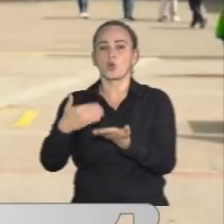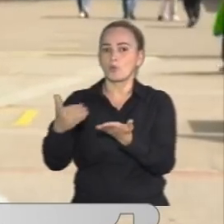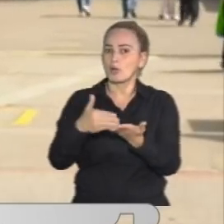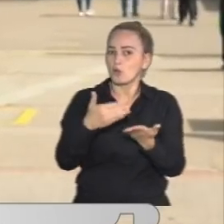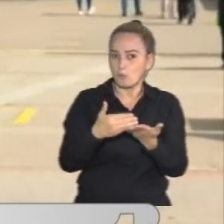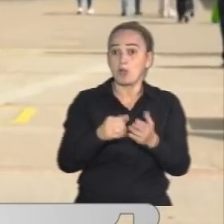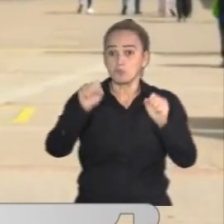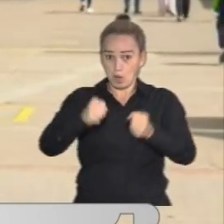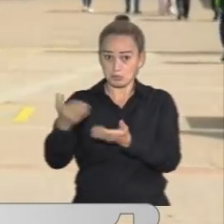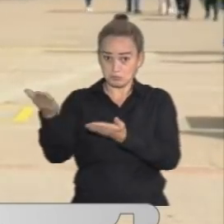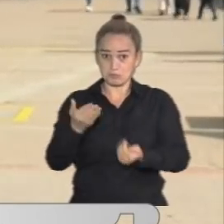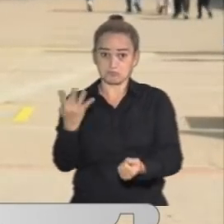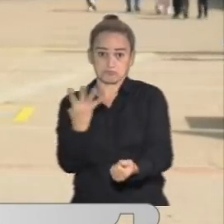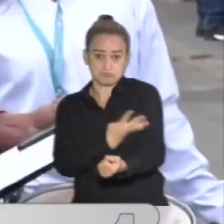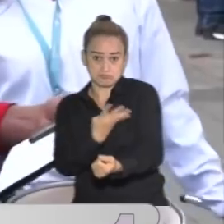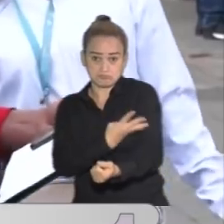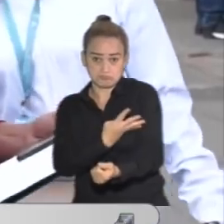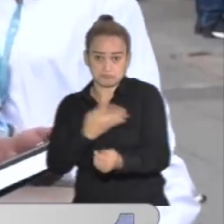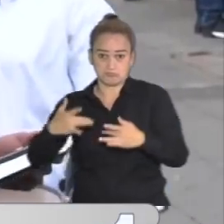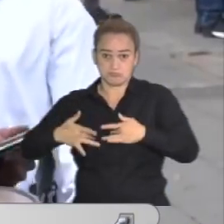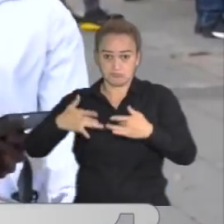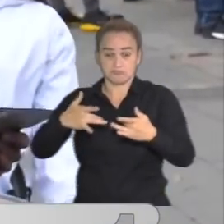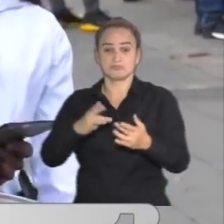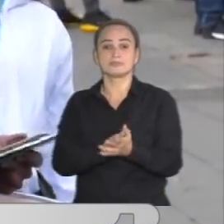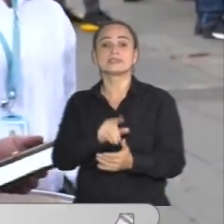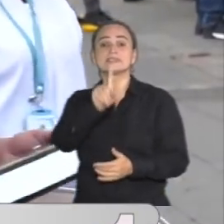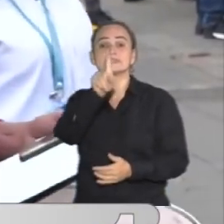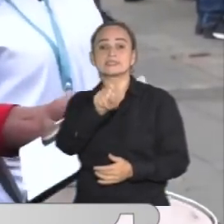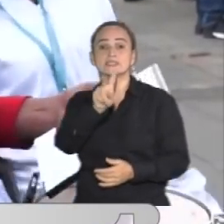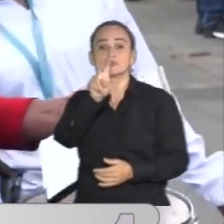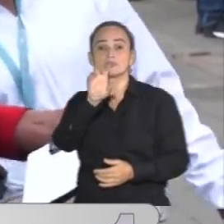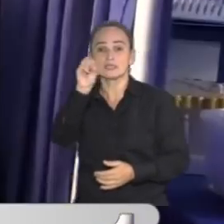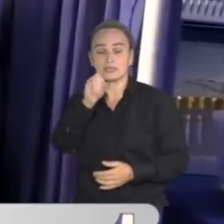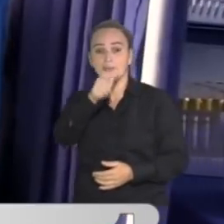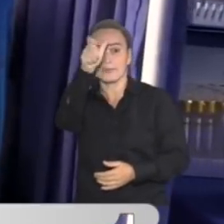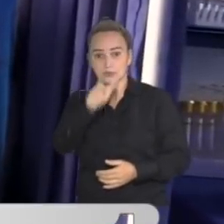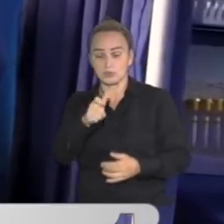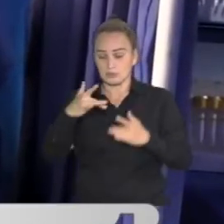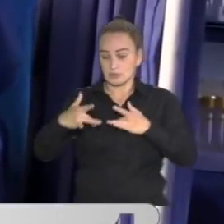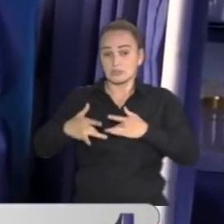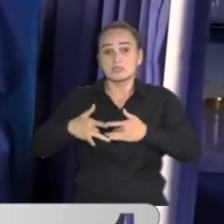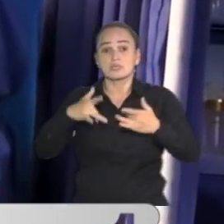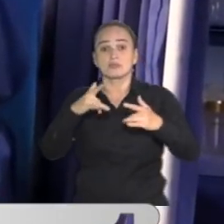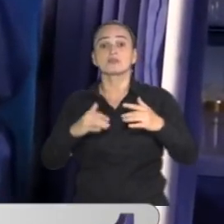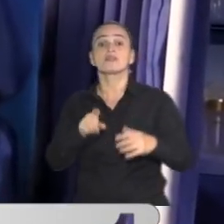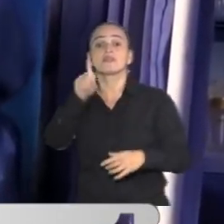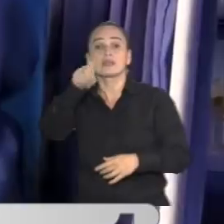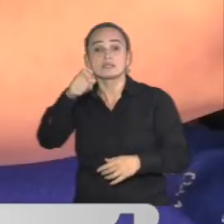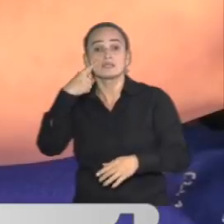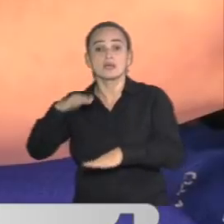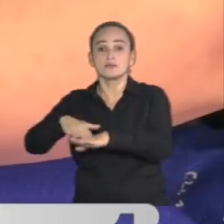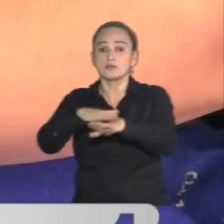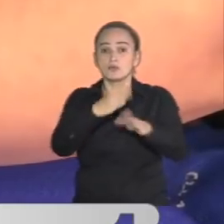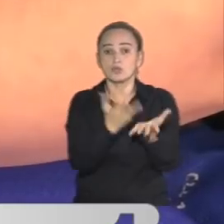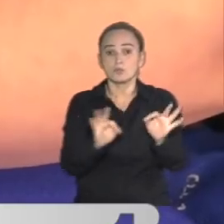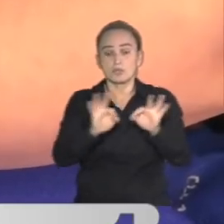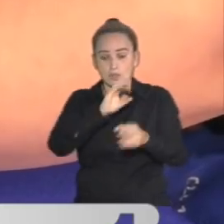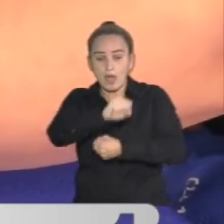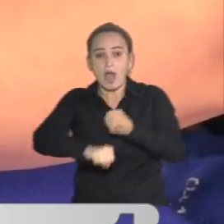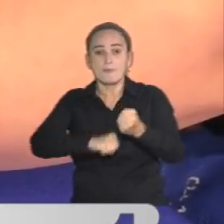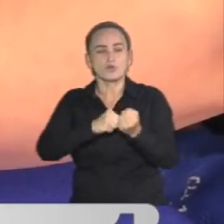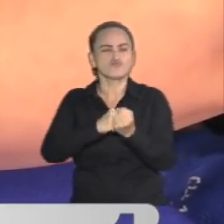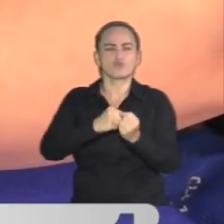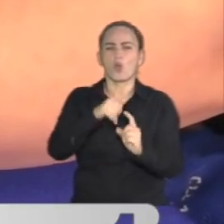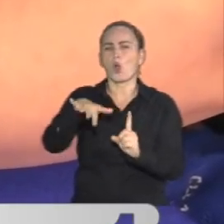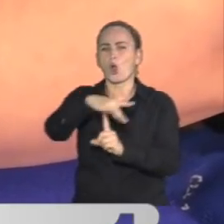navideñas, puede acercarse a donar. Hasta 670 donantes de sangre necesita Bogotá para atender las emergencias presentadas durante